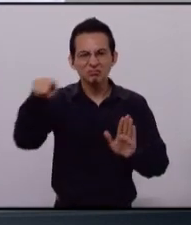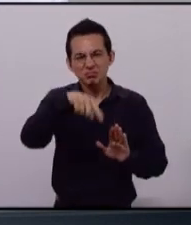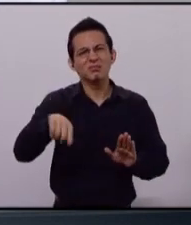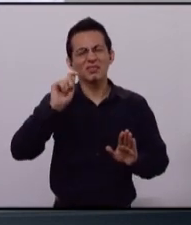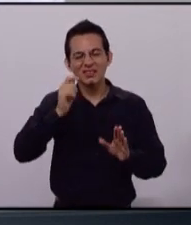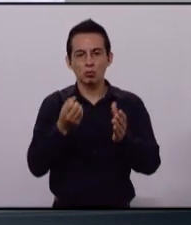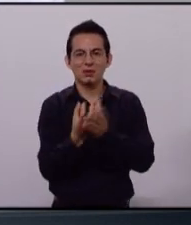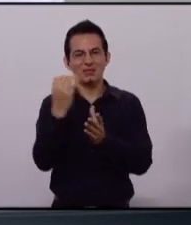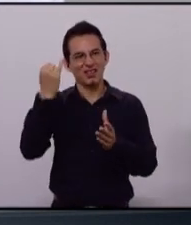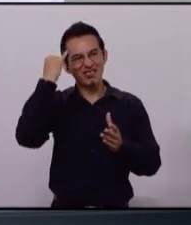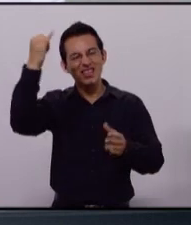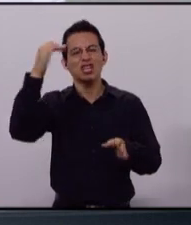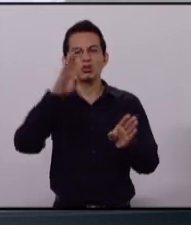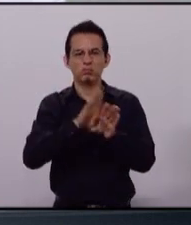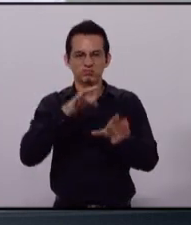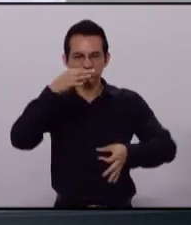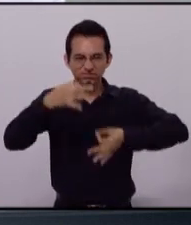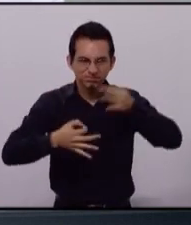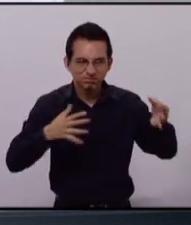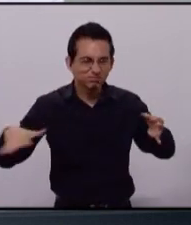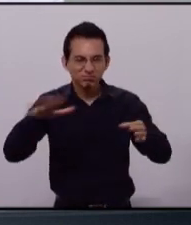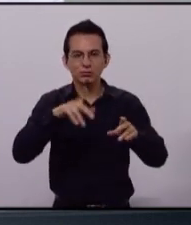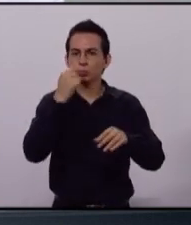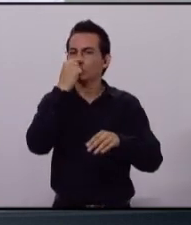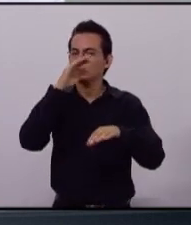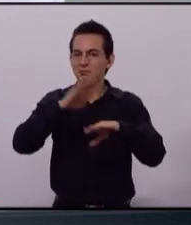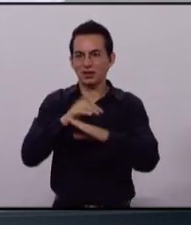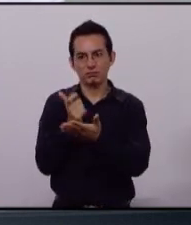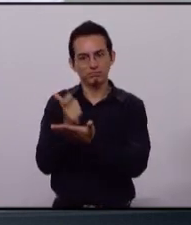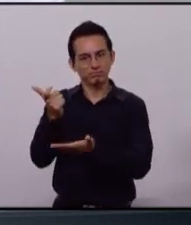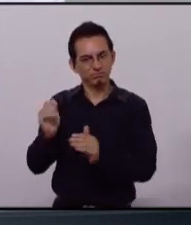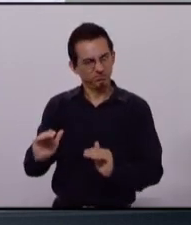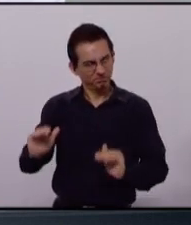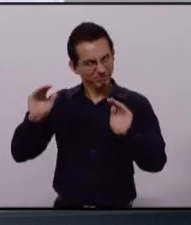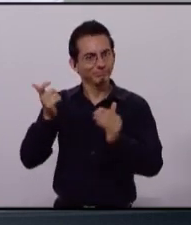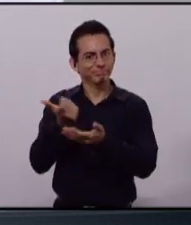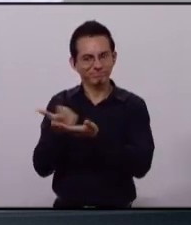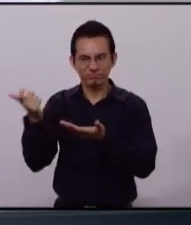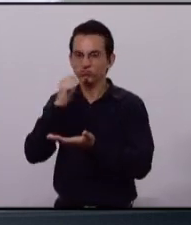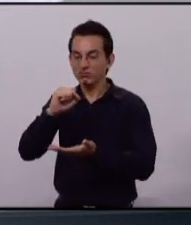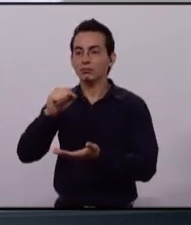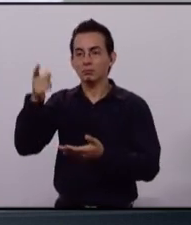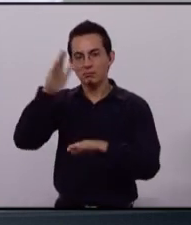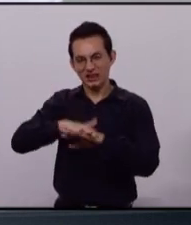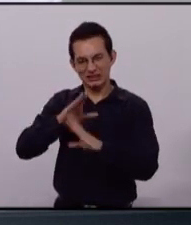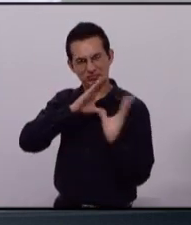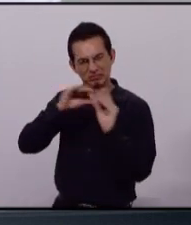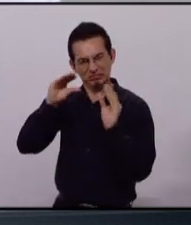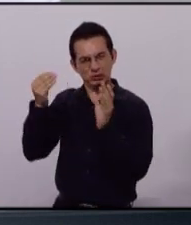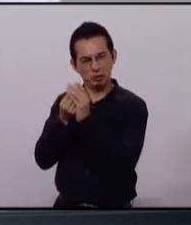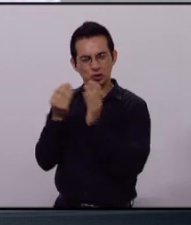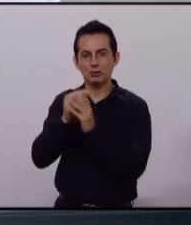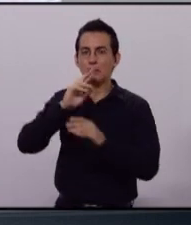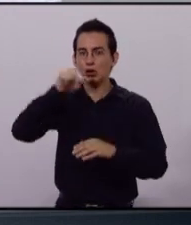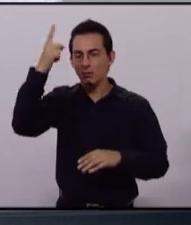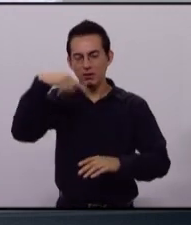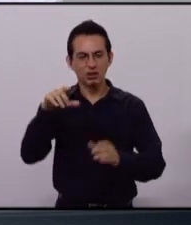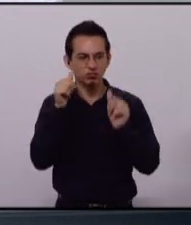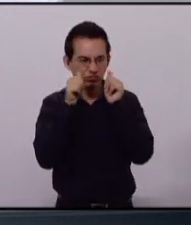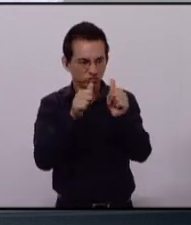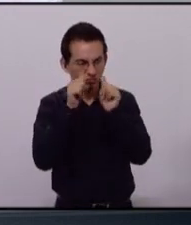ofertar una ciudad segura, con una policía mejor pagada, más capacitada y de proximidad con la sociedad.